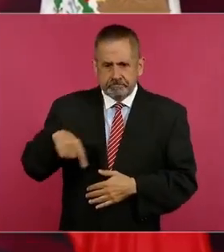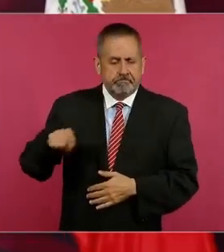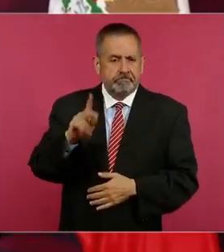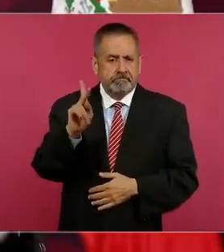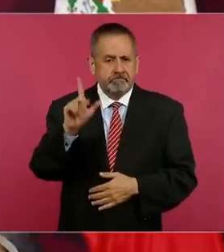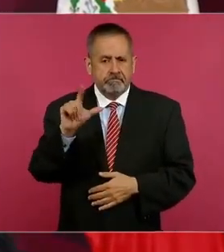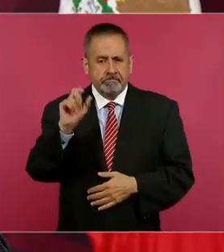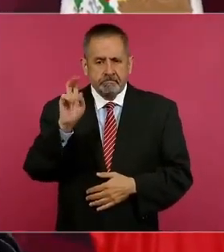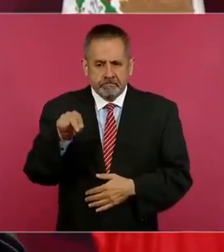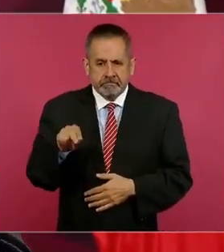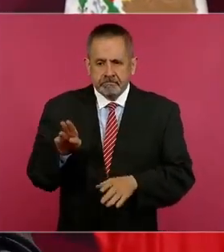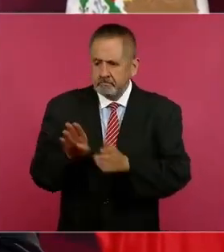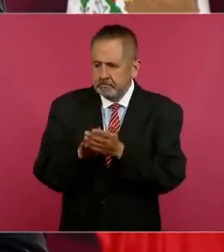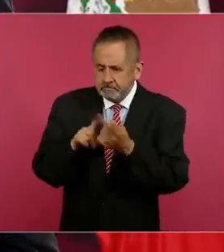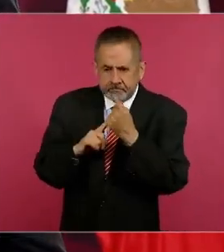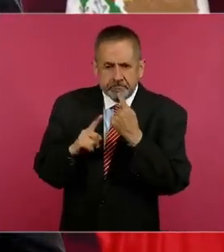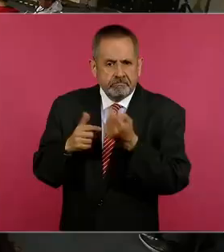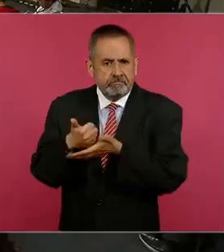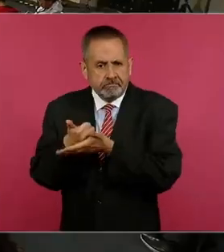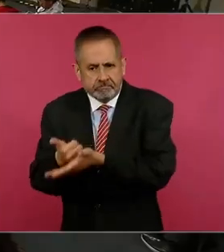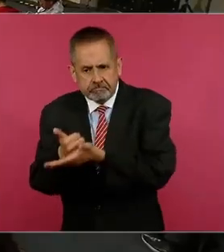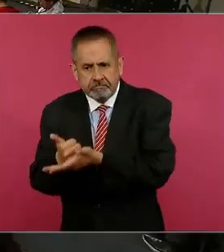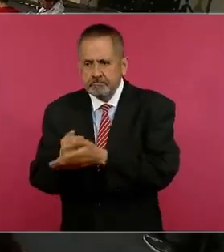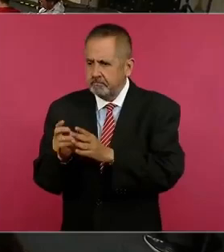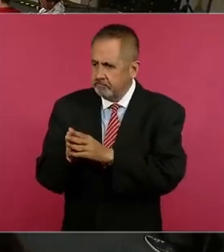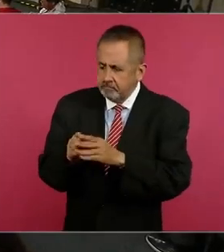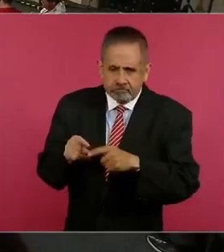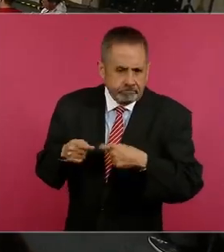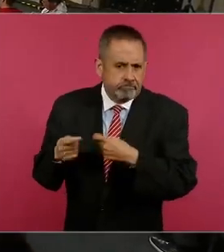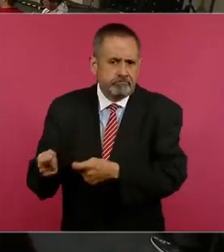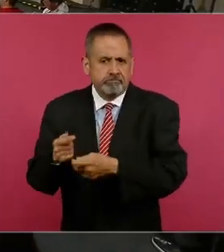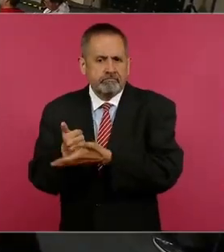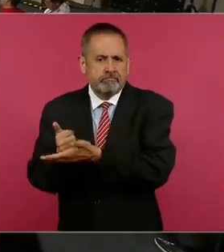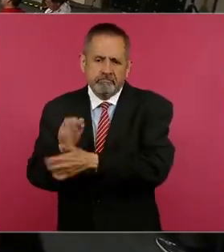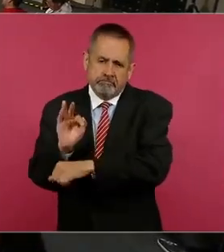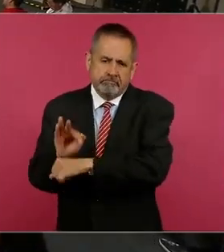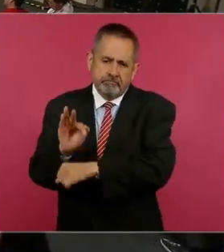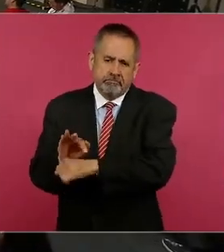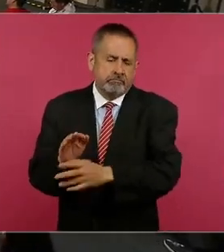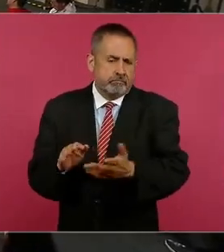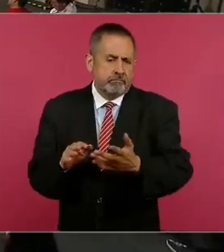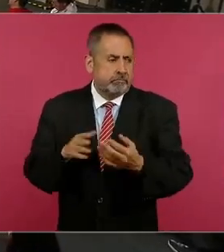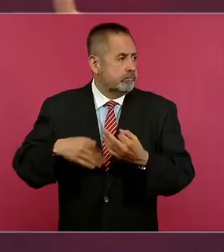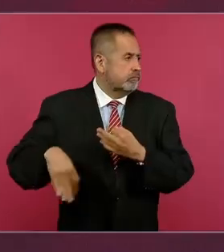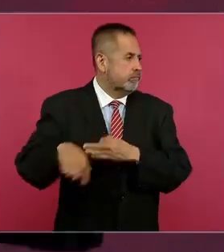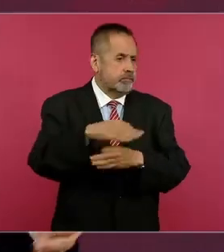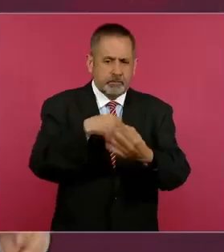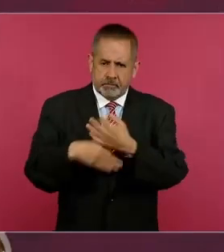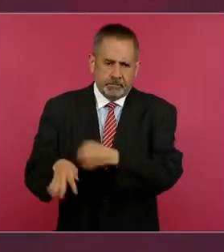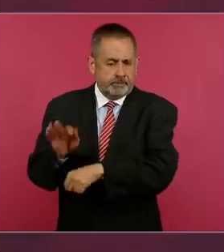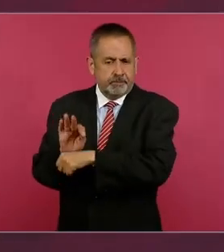plan conjunto de ayuda entre todos,